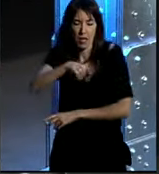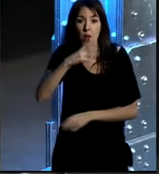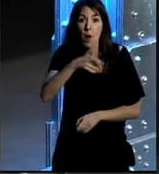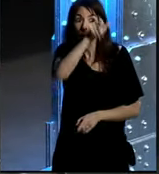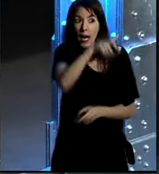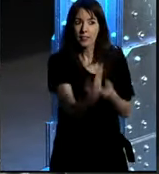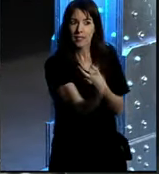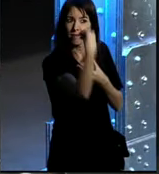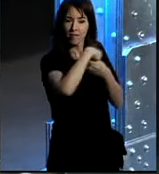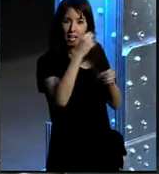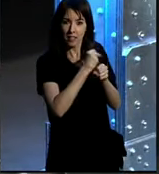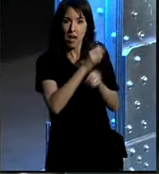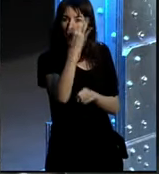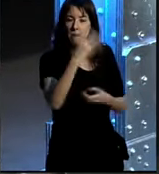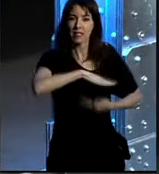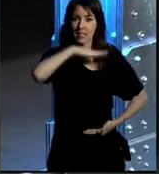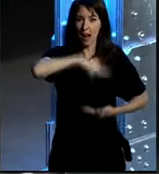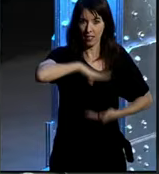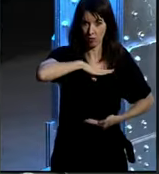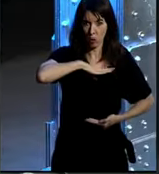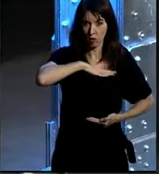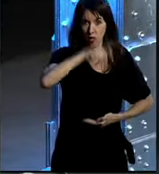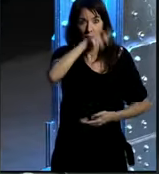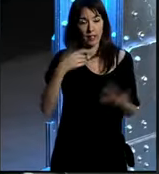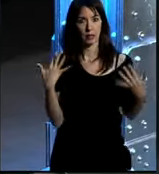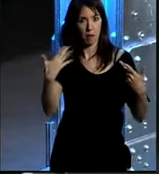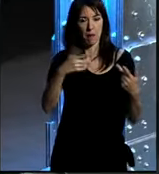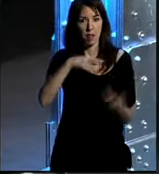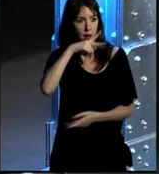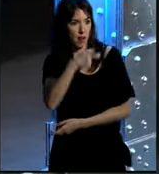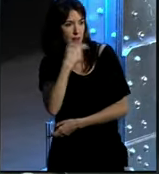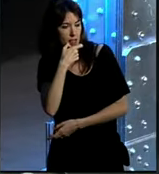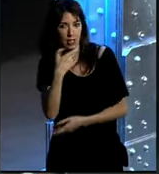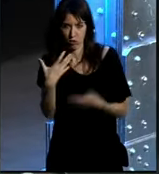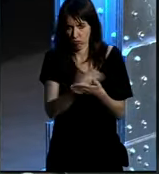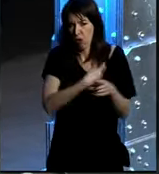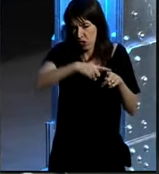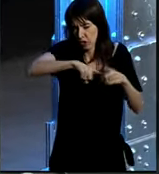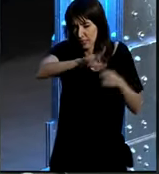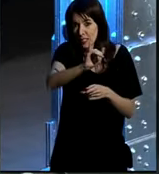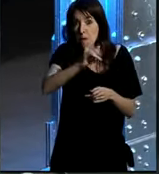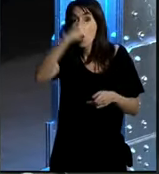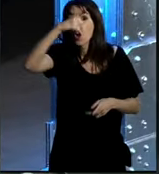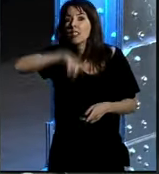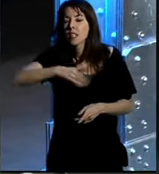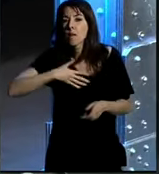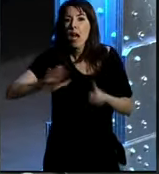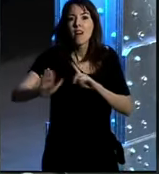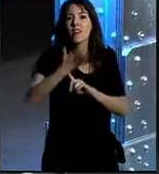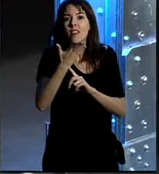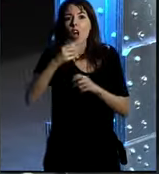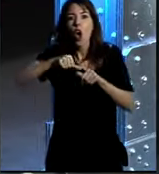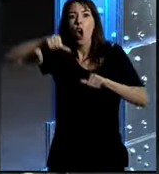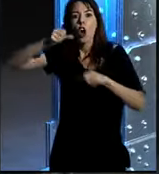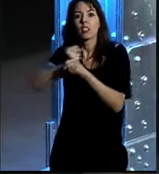vaya a incorporar a mi empresa tenga talento que sea gente espabilada que hable inglés todas estas cosas pero al mismo tiempo que me enseñe qué ha